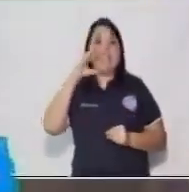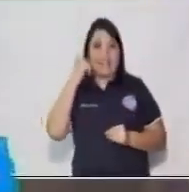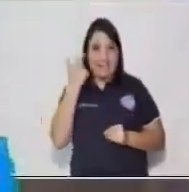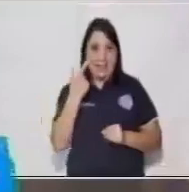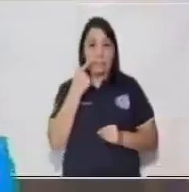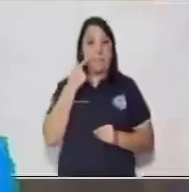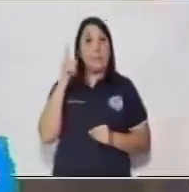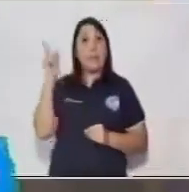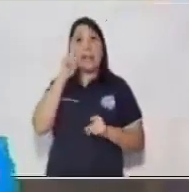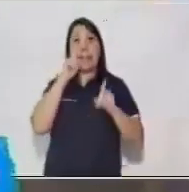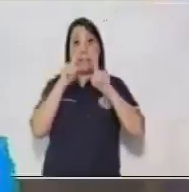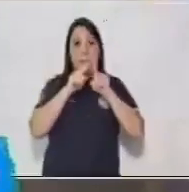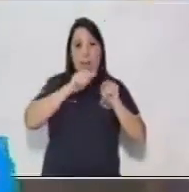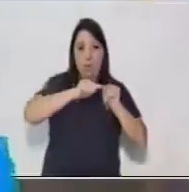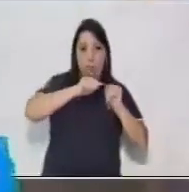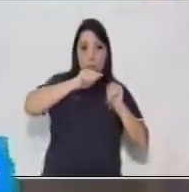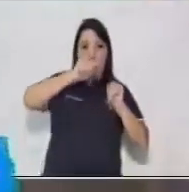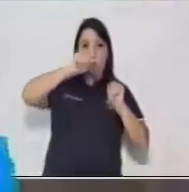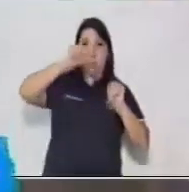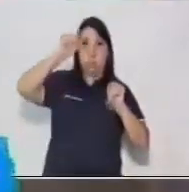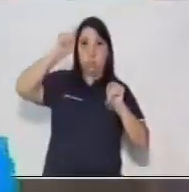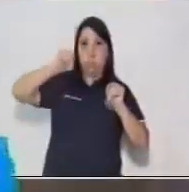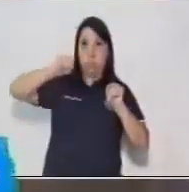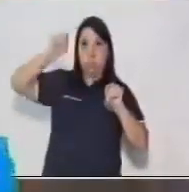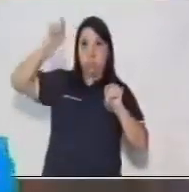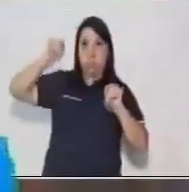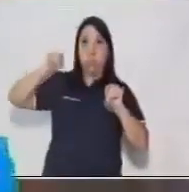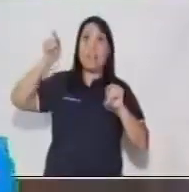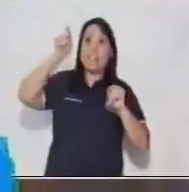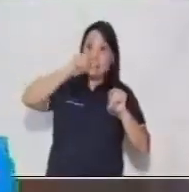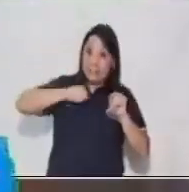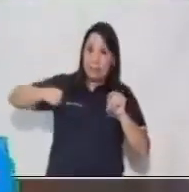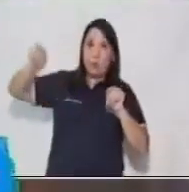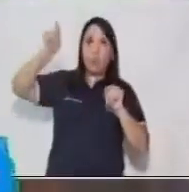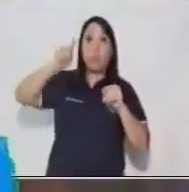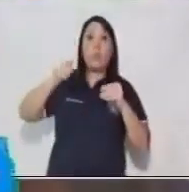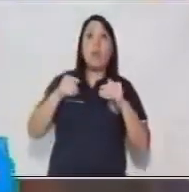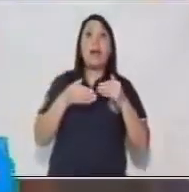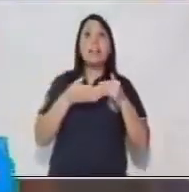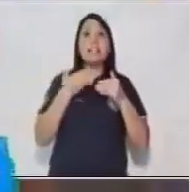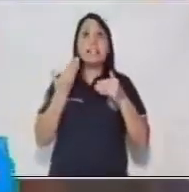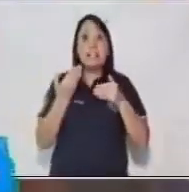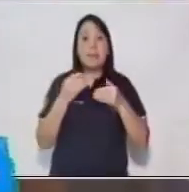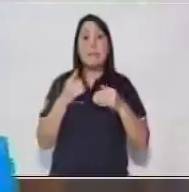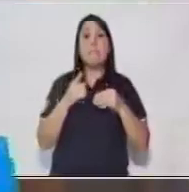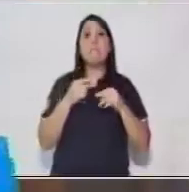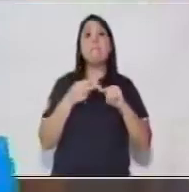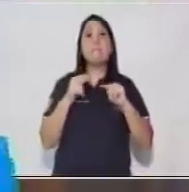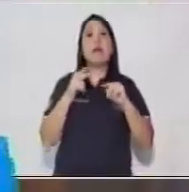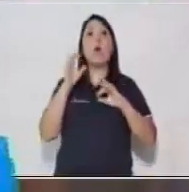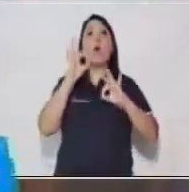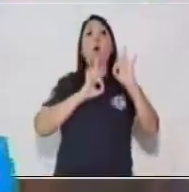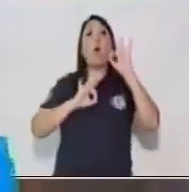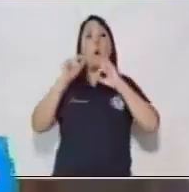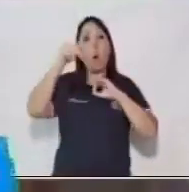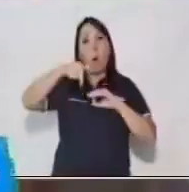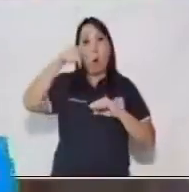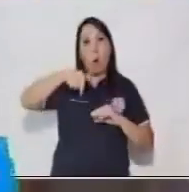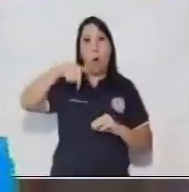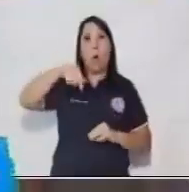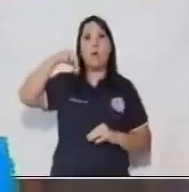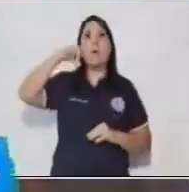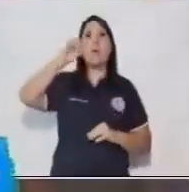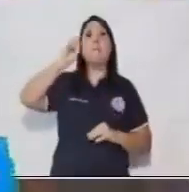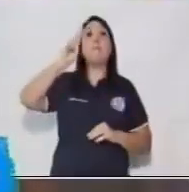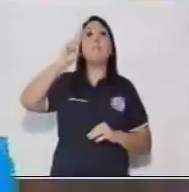diagrama circular simple y hoy estaremos trabajando los porcentuales, que